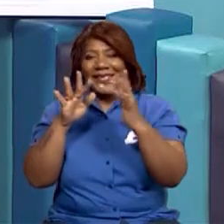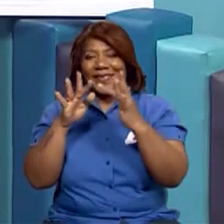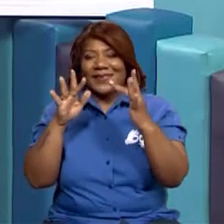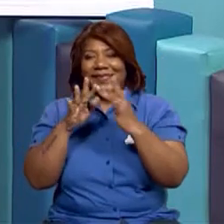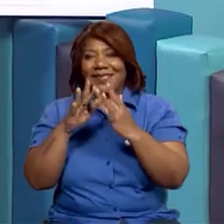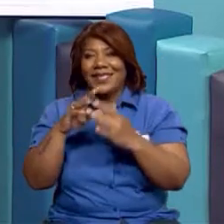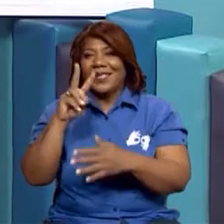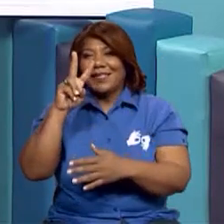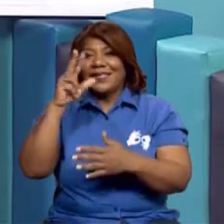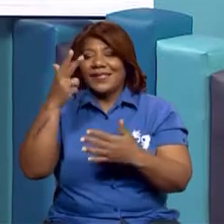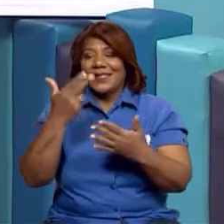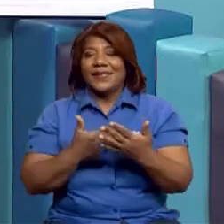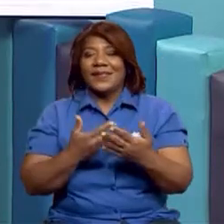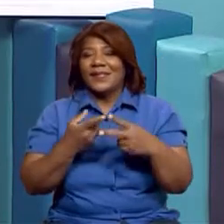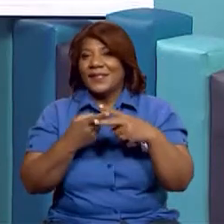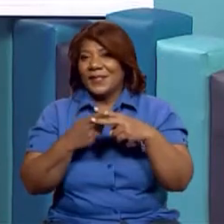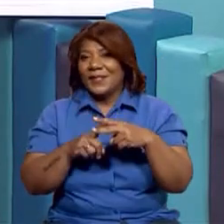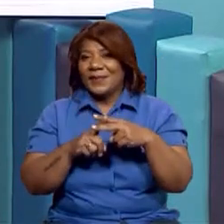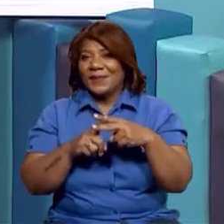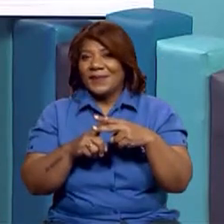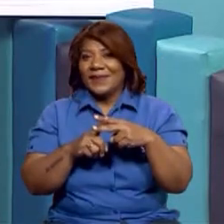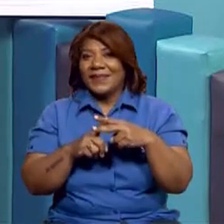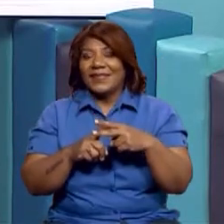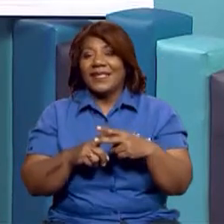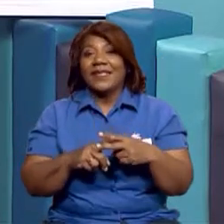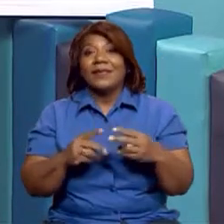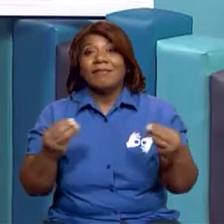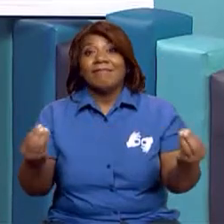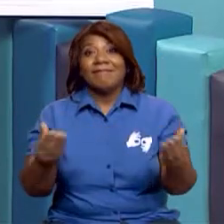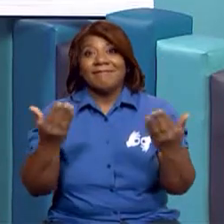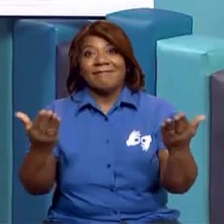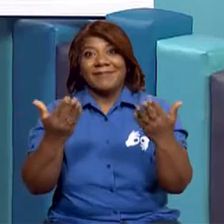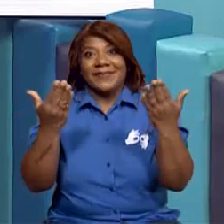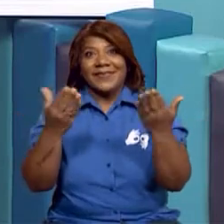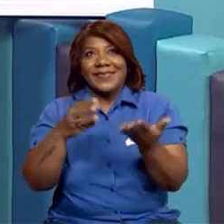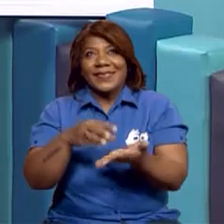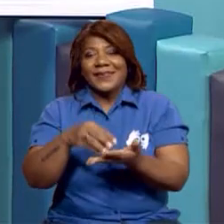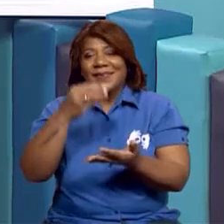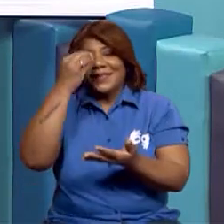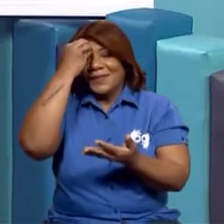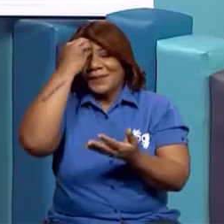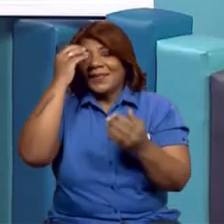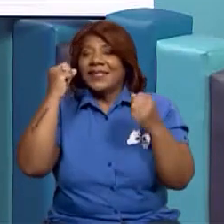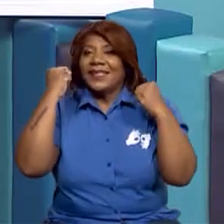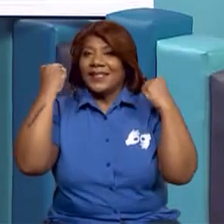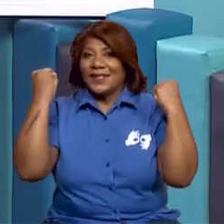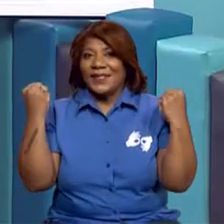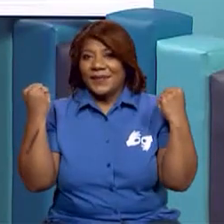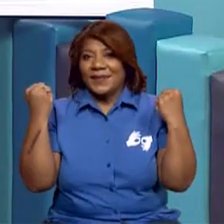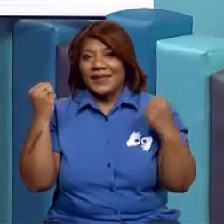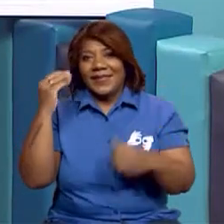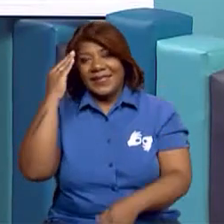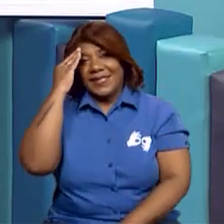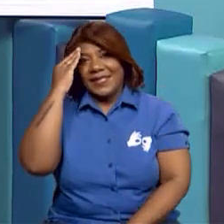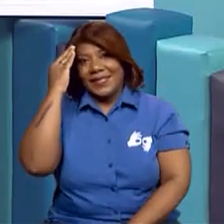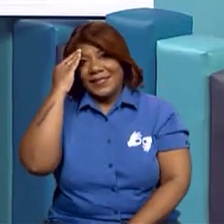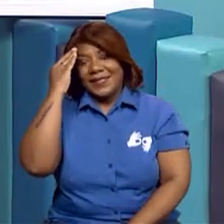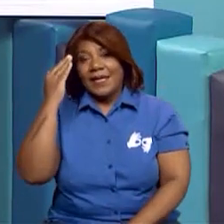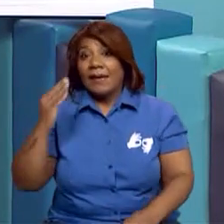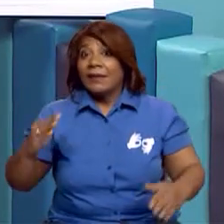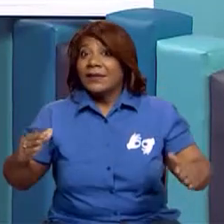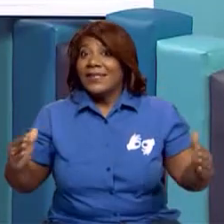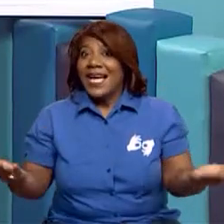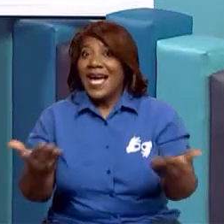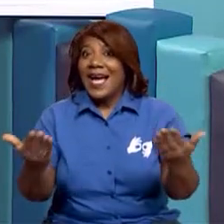ganas. Y he iniciado este segundo trimestre con esas ganas de aprender, esas fuerzas, ¿verdad? Así que ya saben, ánimo,